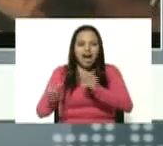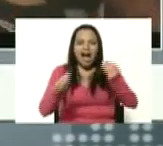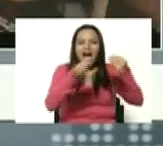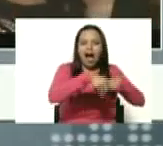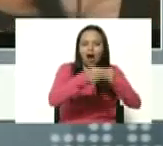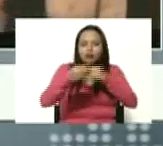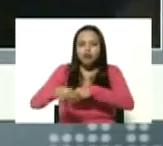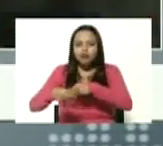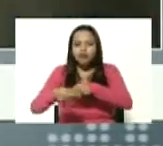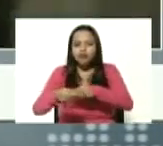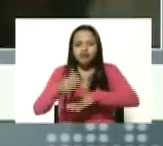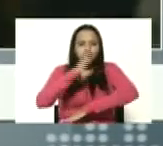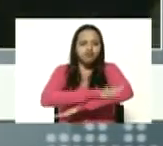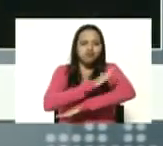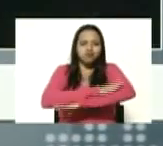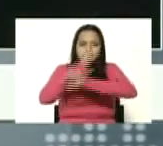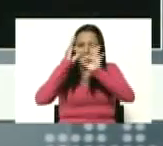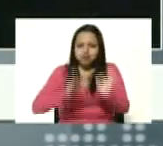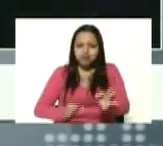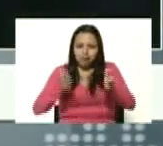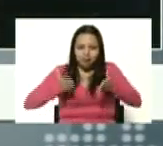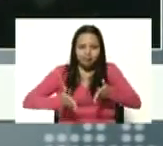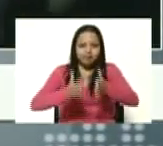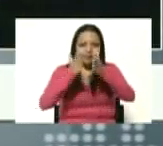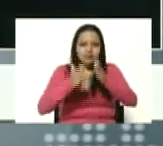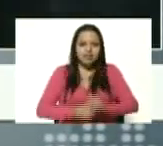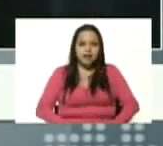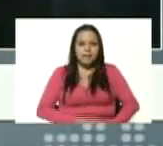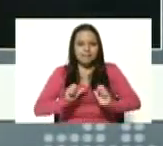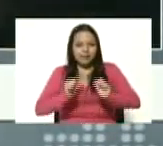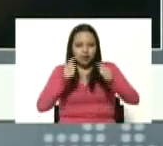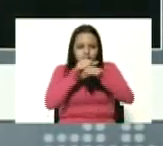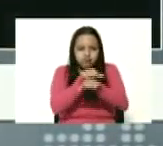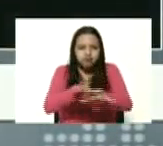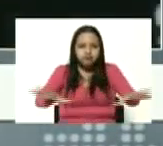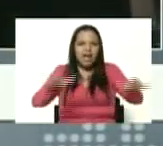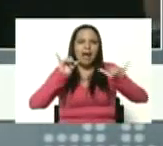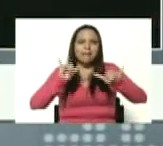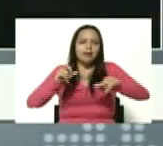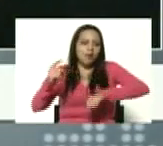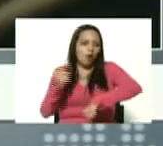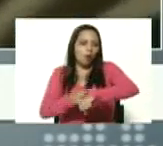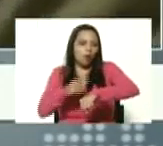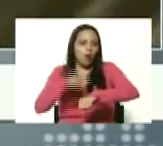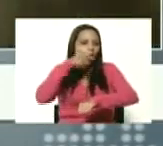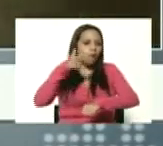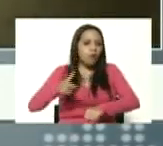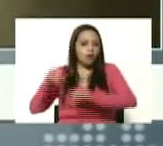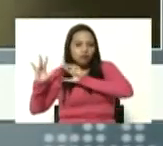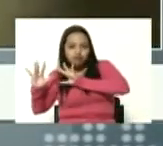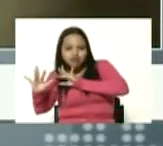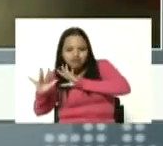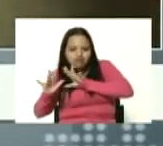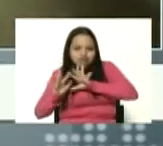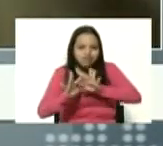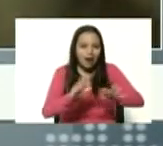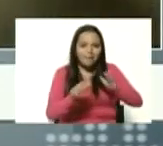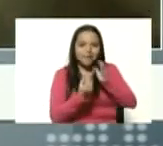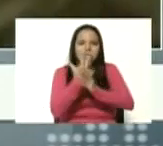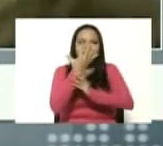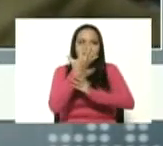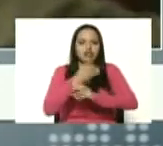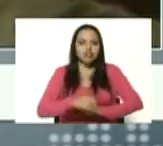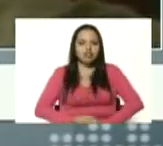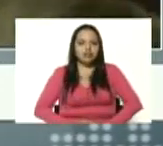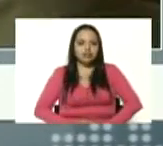disciplinada y operativa se desplegó y a la misma hora en que el pueblo empezaba a llegar a Miraflores a la misma hora